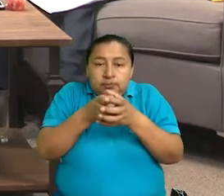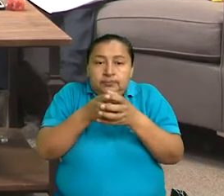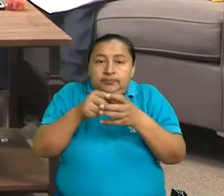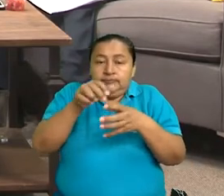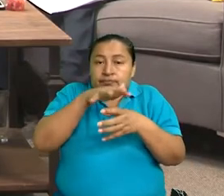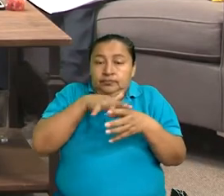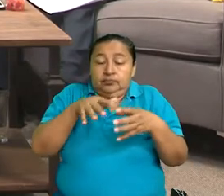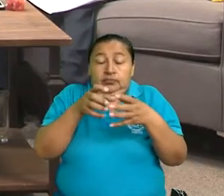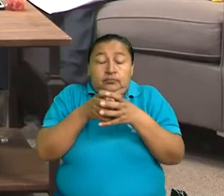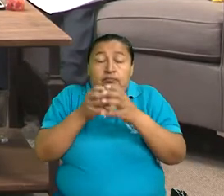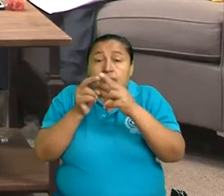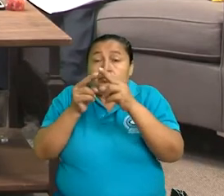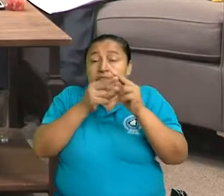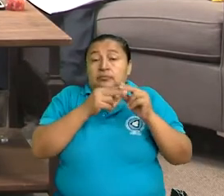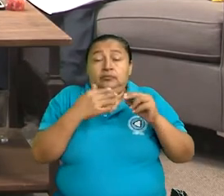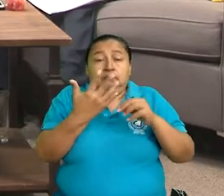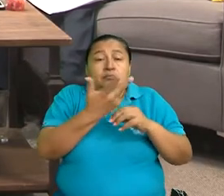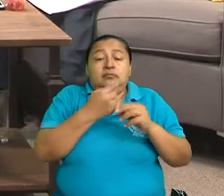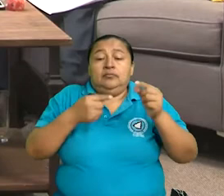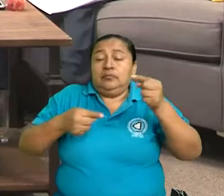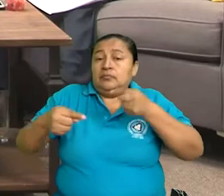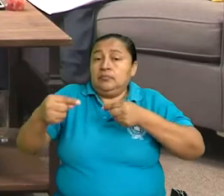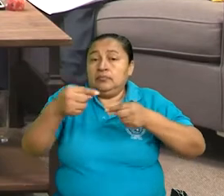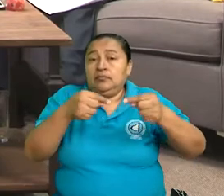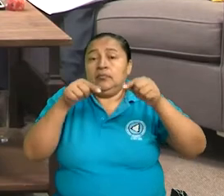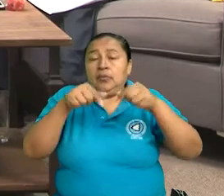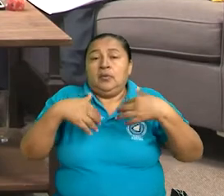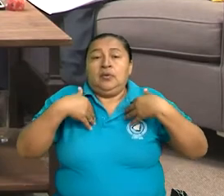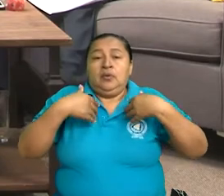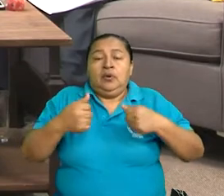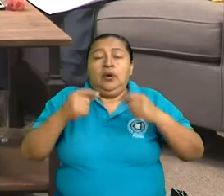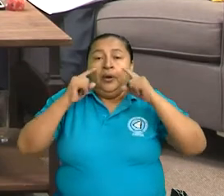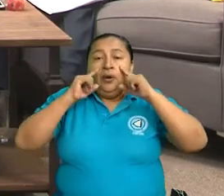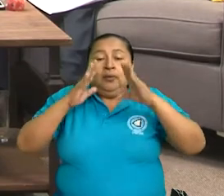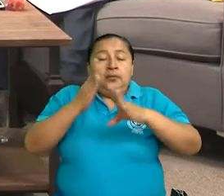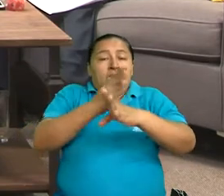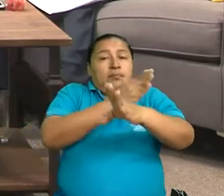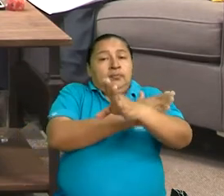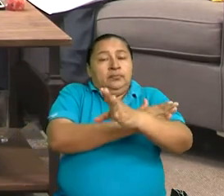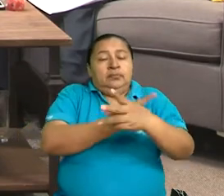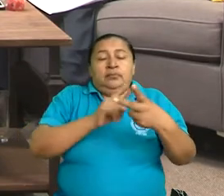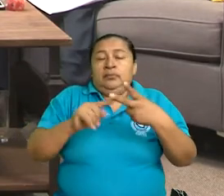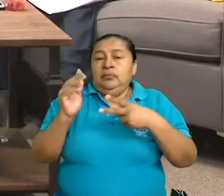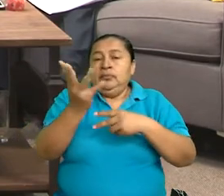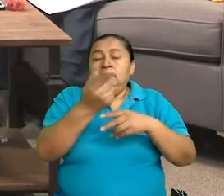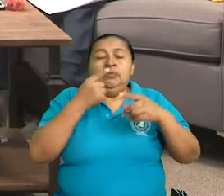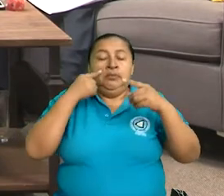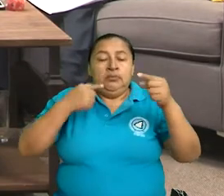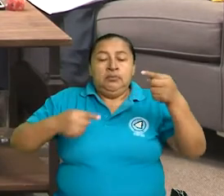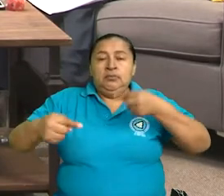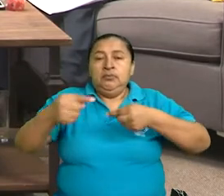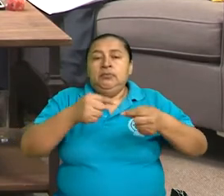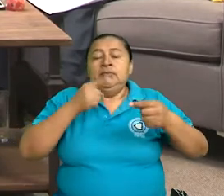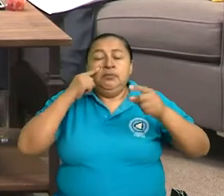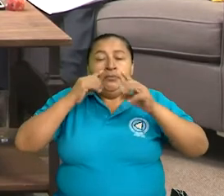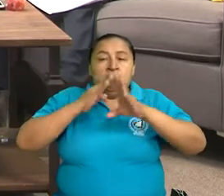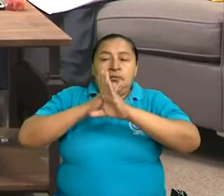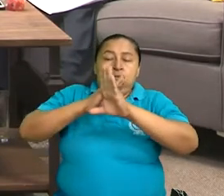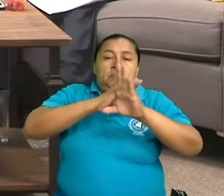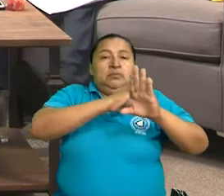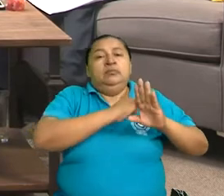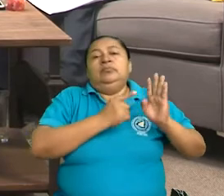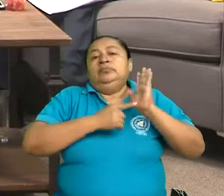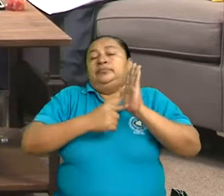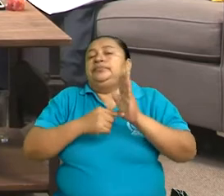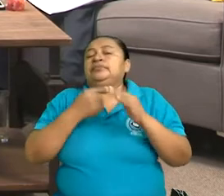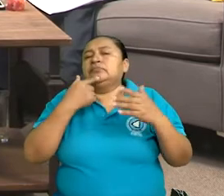de socialización, toda la estrategia de salud preventiva, toda la estrategia de contención. Por